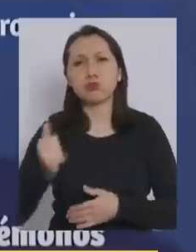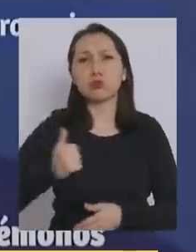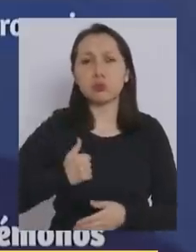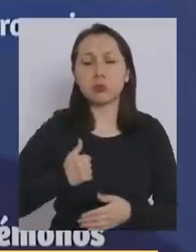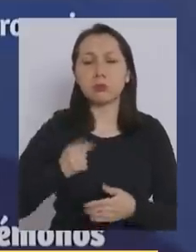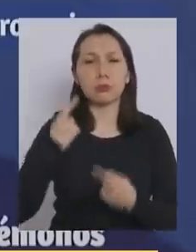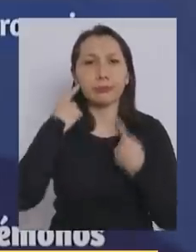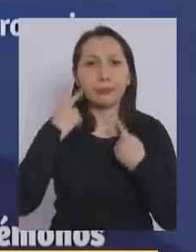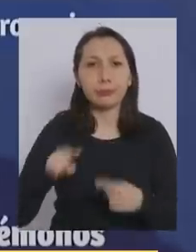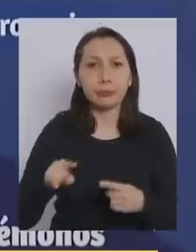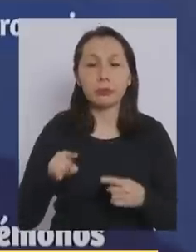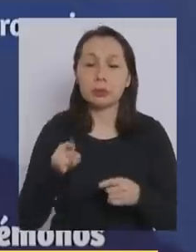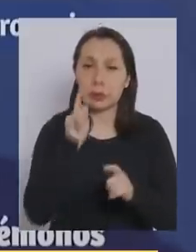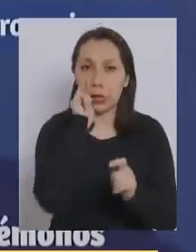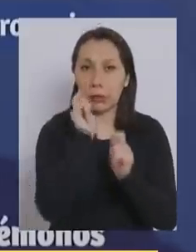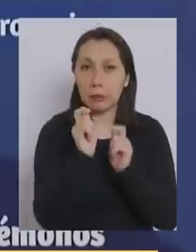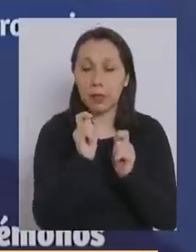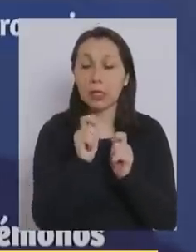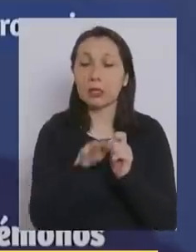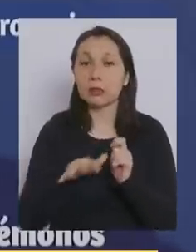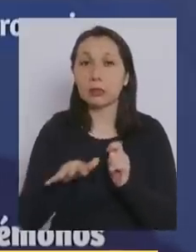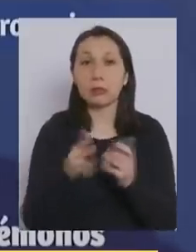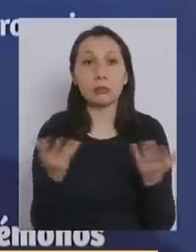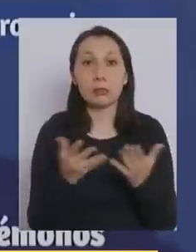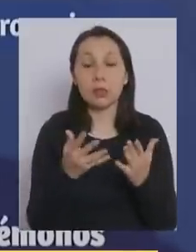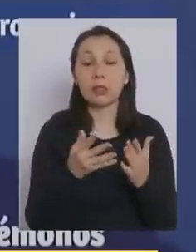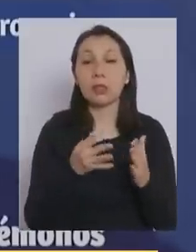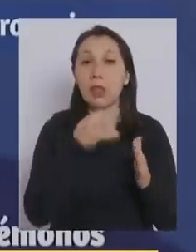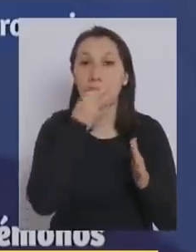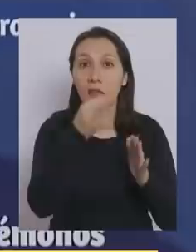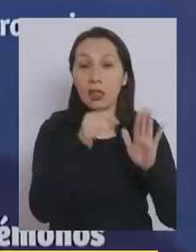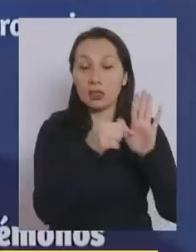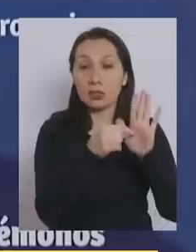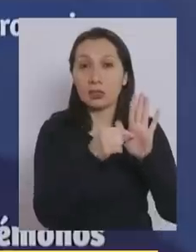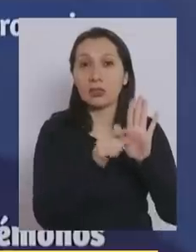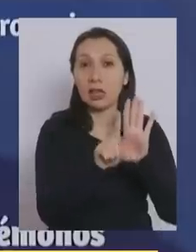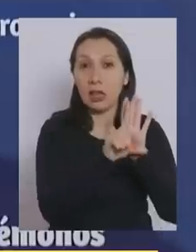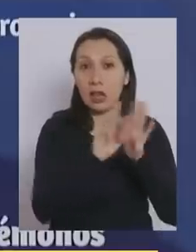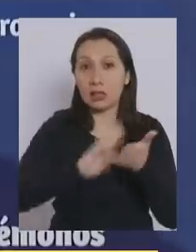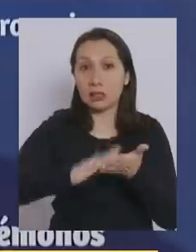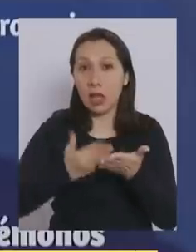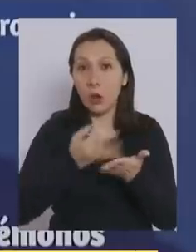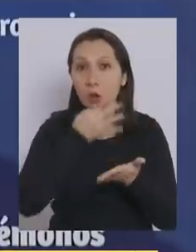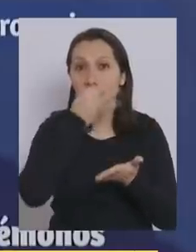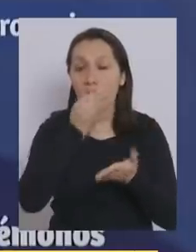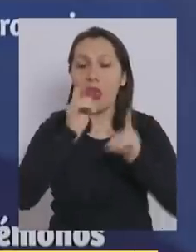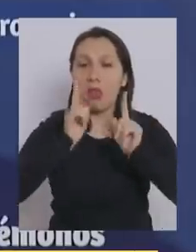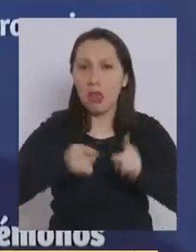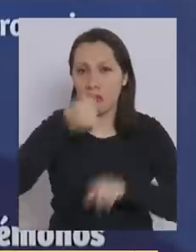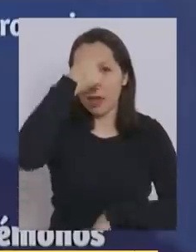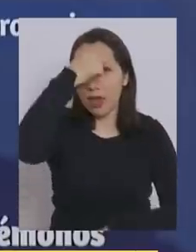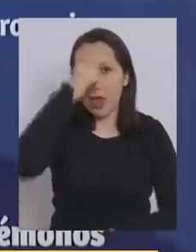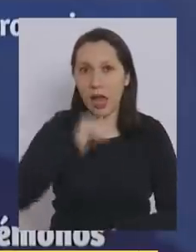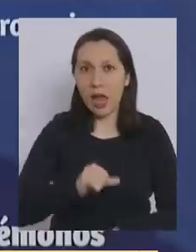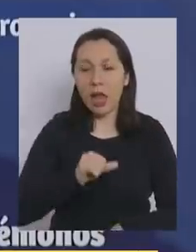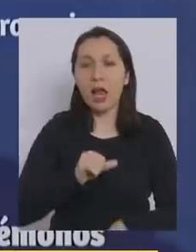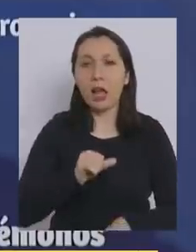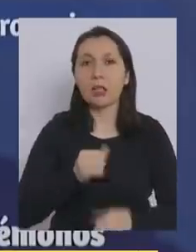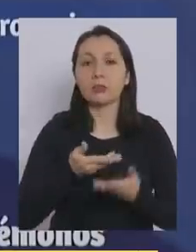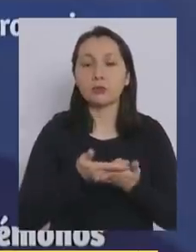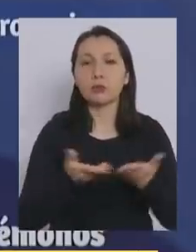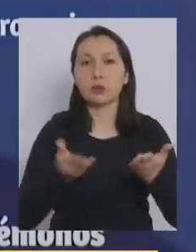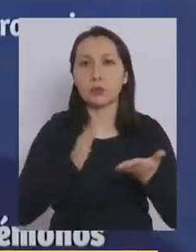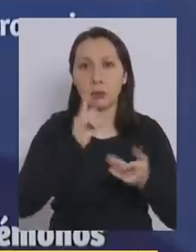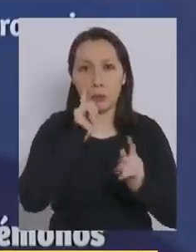tienen un riesgo que correr, ya que el Código Sanitario dice que debe ser castigado el que pusiera en